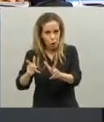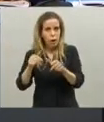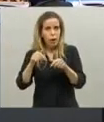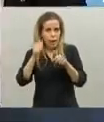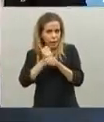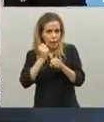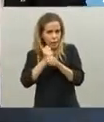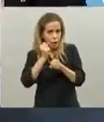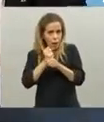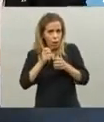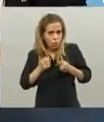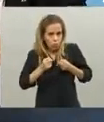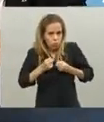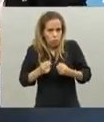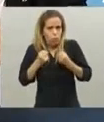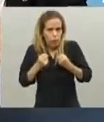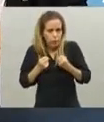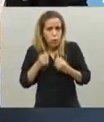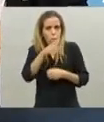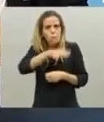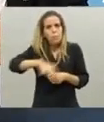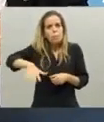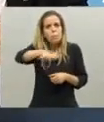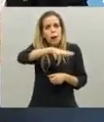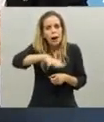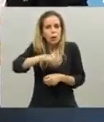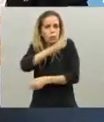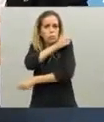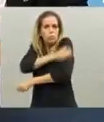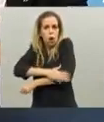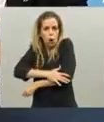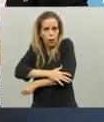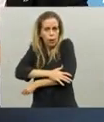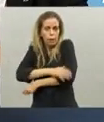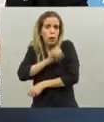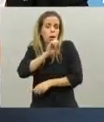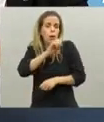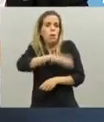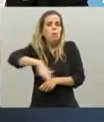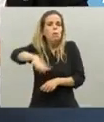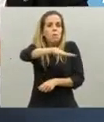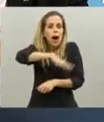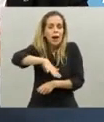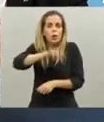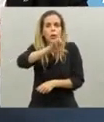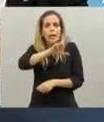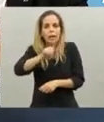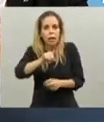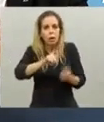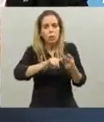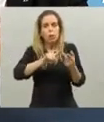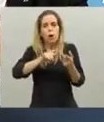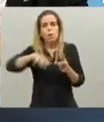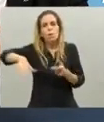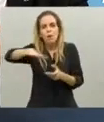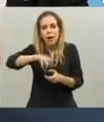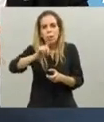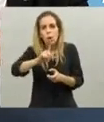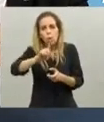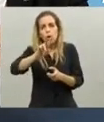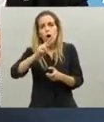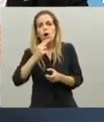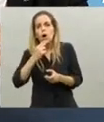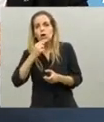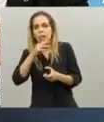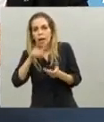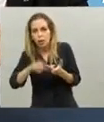esfuerzo que estamos haciendo en los barrios vulnerables, en la Ciudad de Buenos Aires. No solo en el barrio 31, que es donde más casos tenemos, en la 1-11-14, en la 2-1-24,